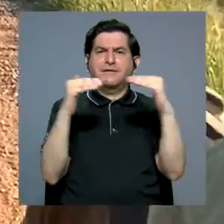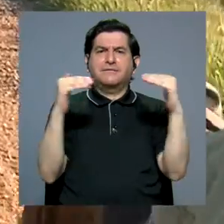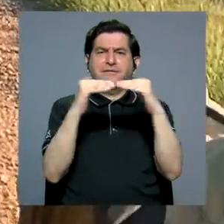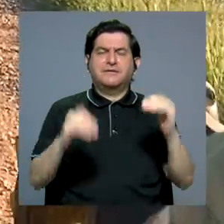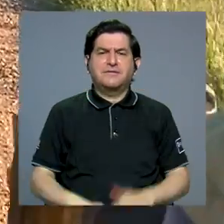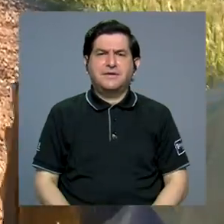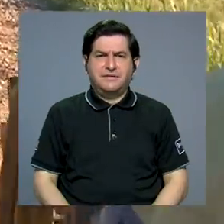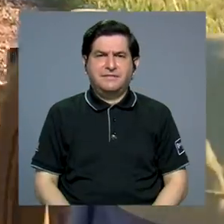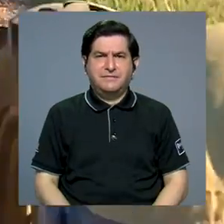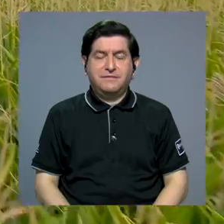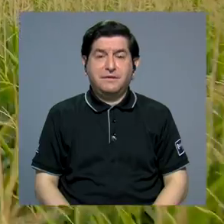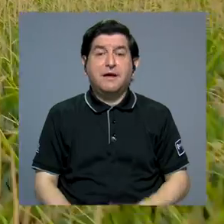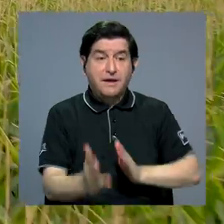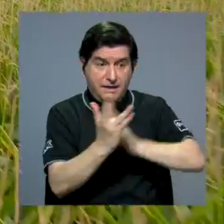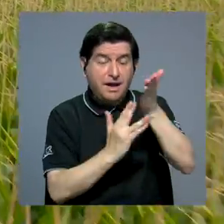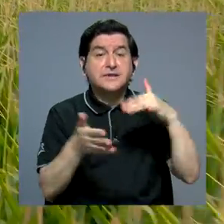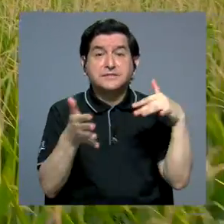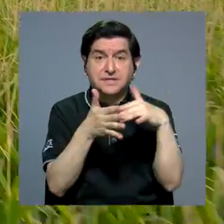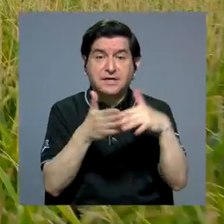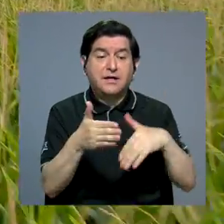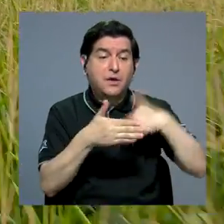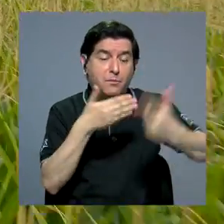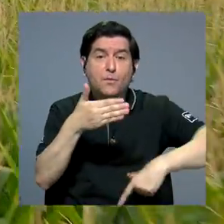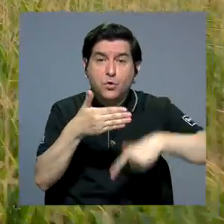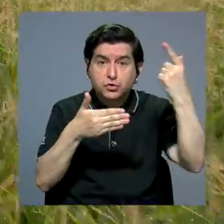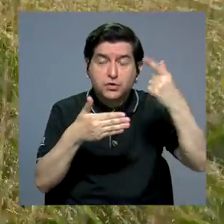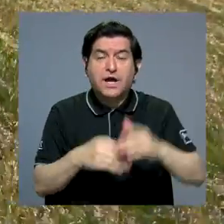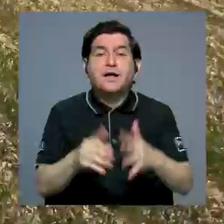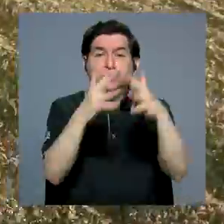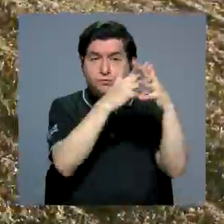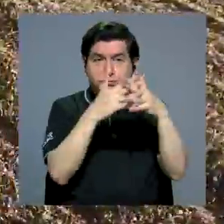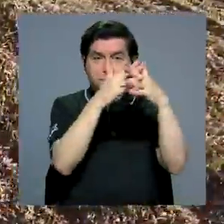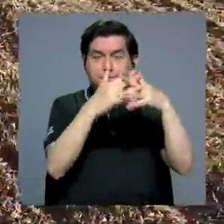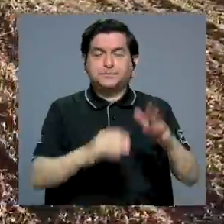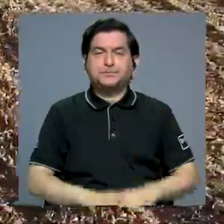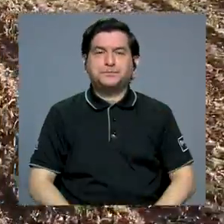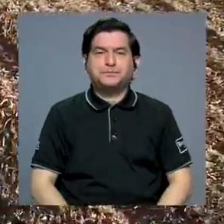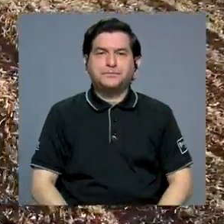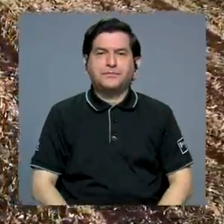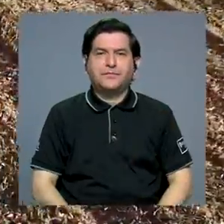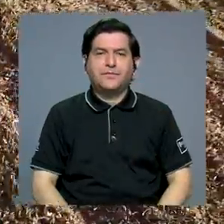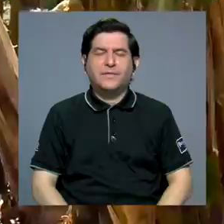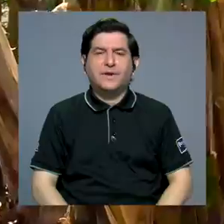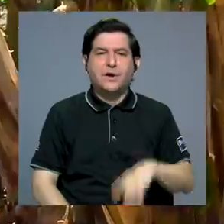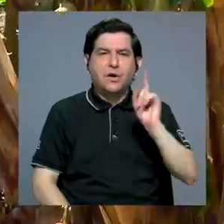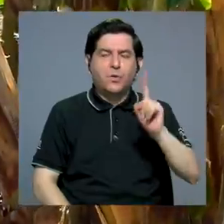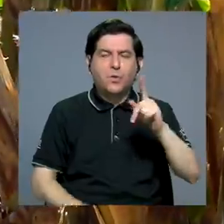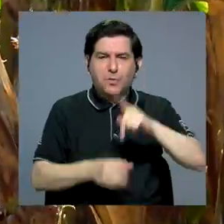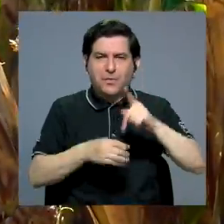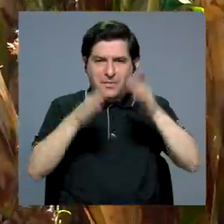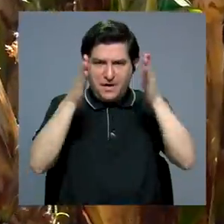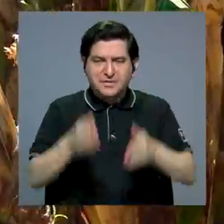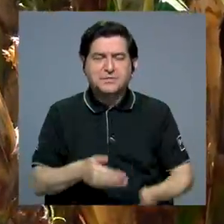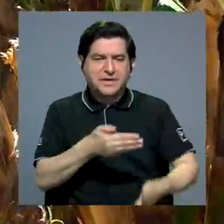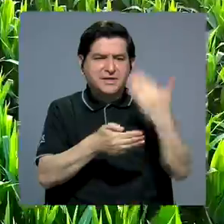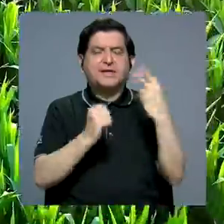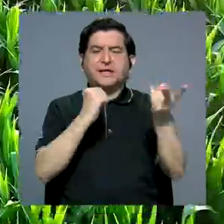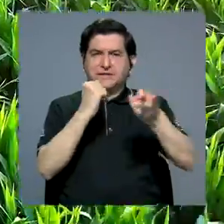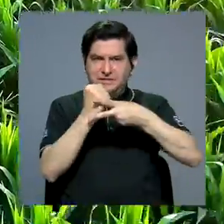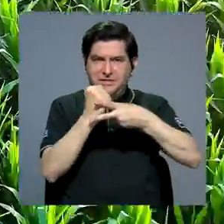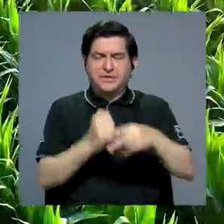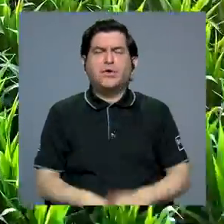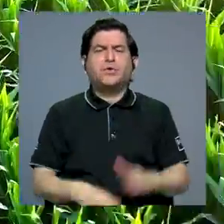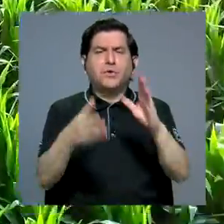a gran escala y que inclusive accedan a estudios de posgrado en los Estados Unidos. Una de las participantes de